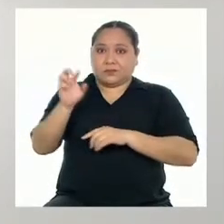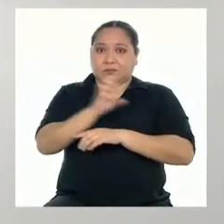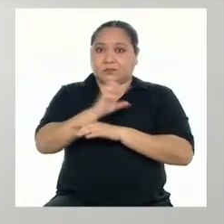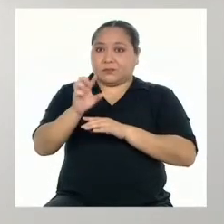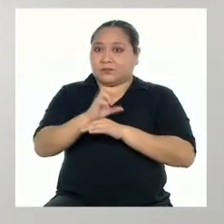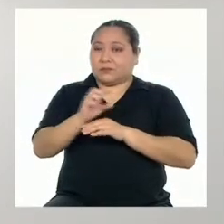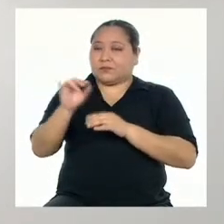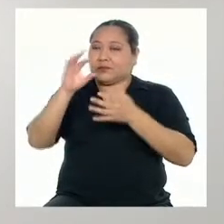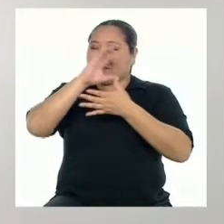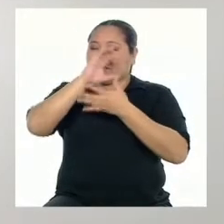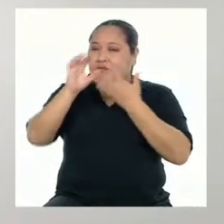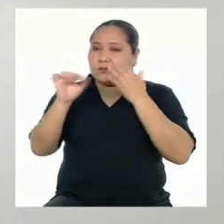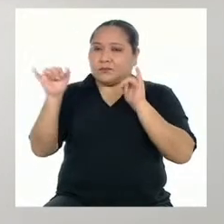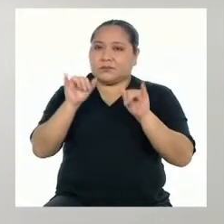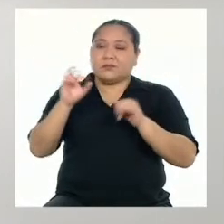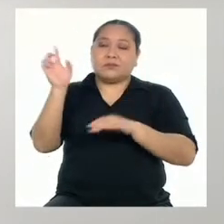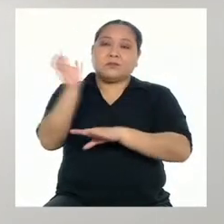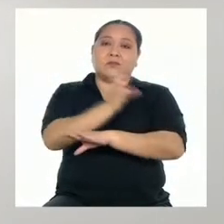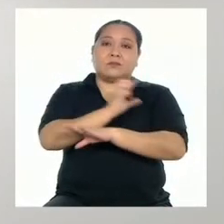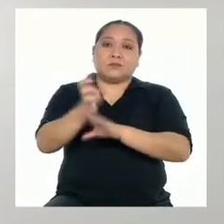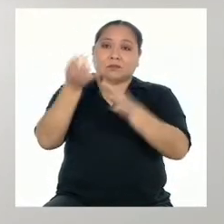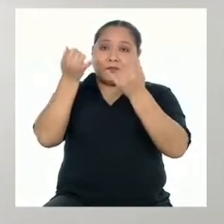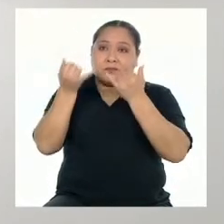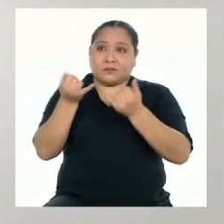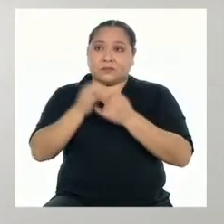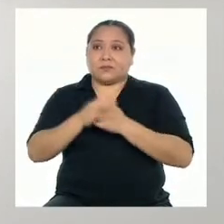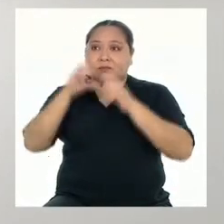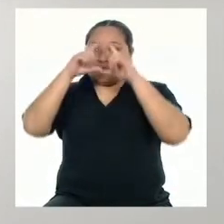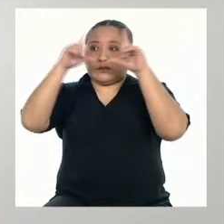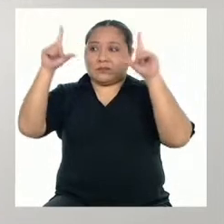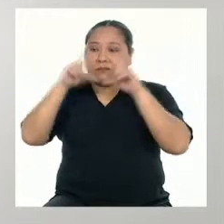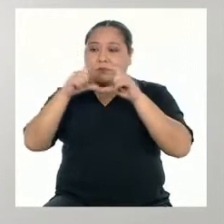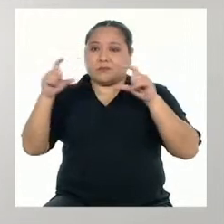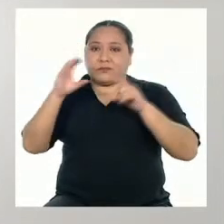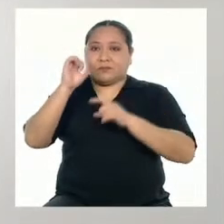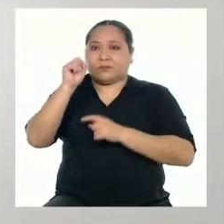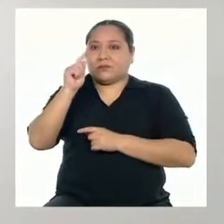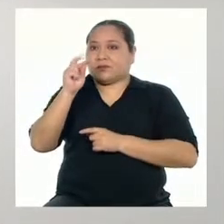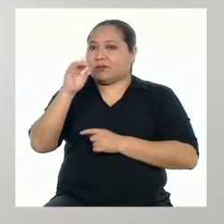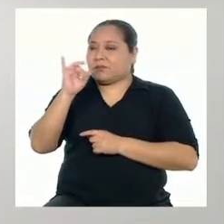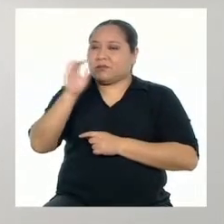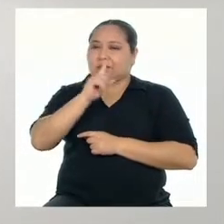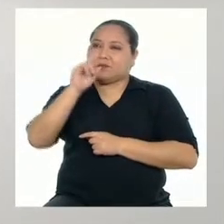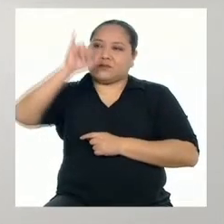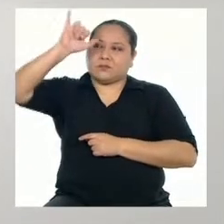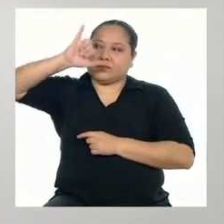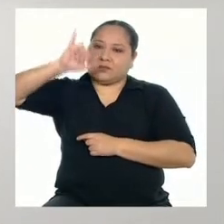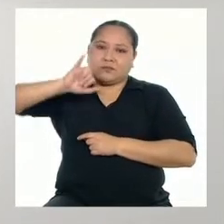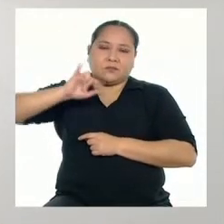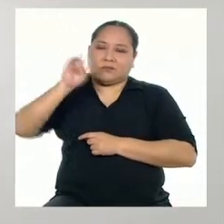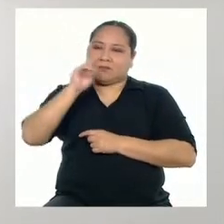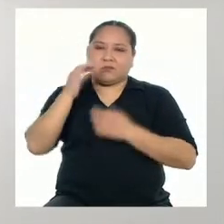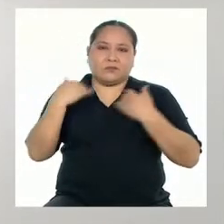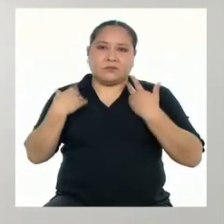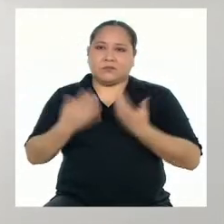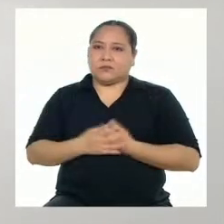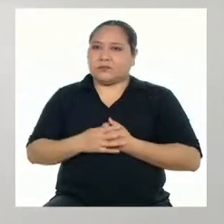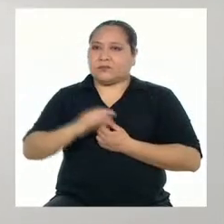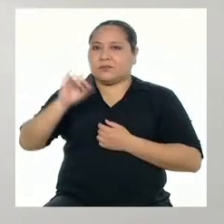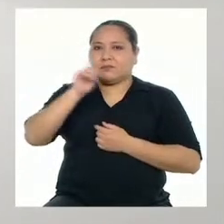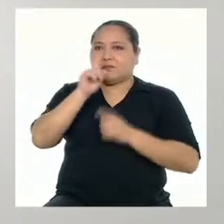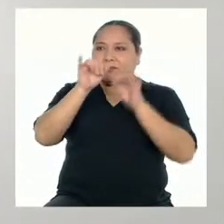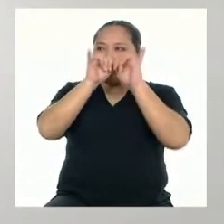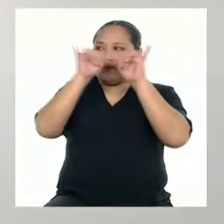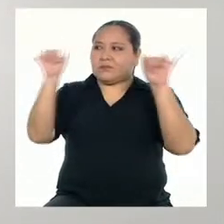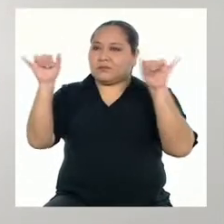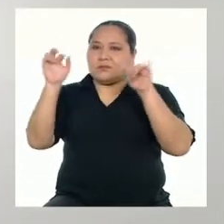iguales. En la poesía moderna, las estrofas no tienen todas el mismo número de versos, ni la medida,